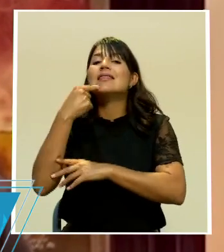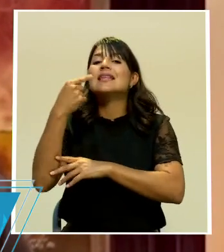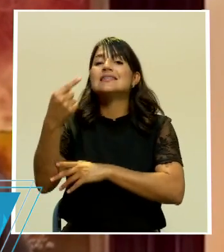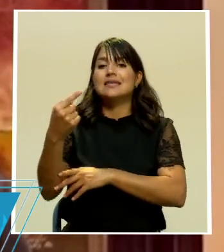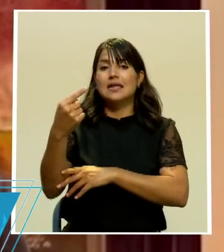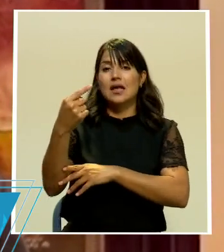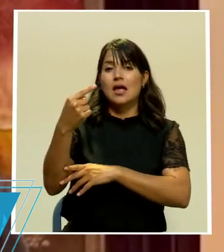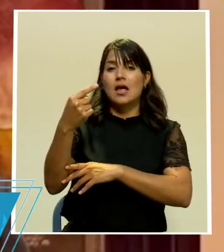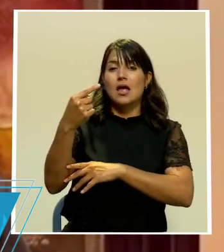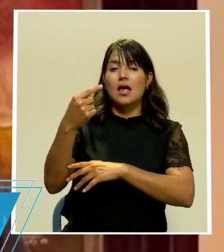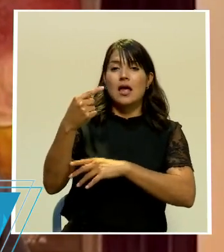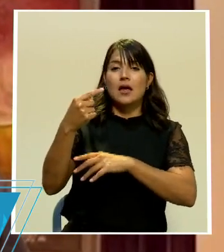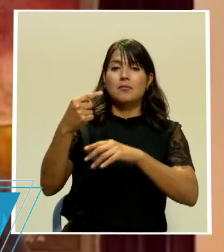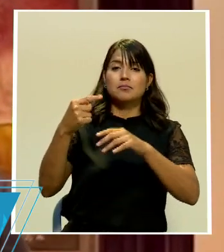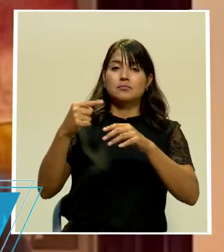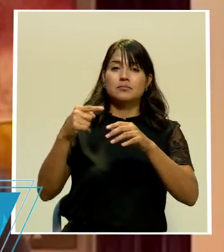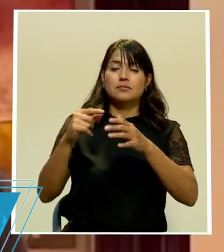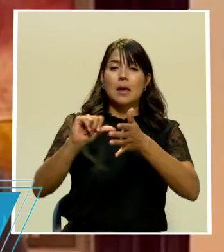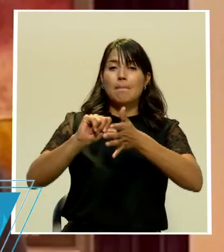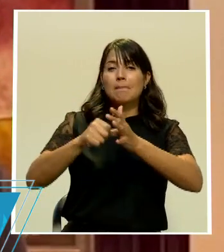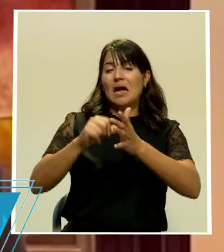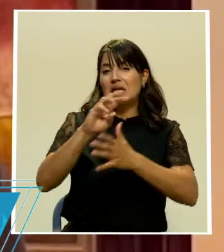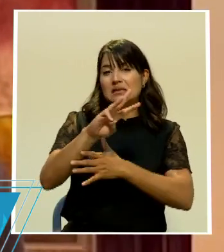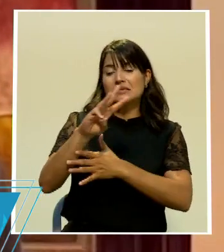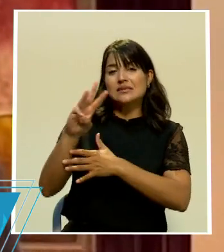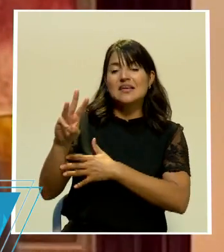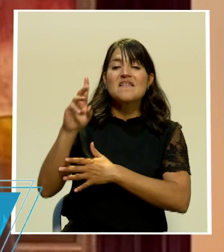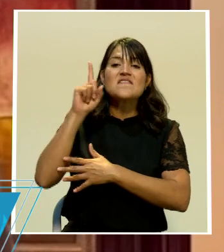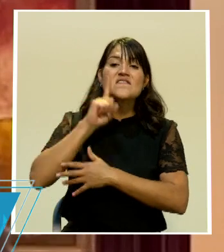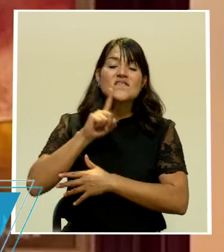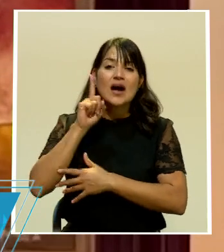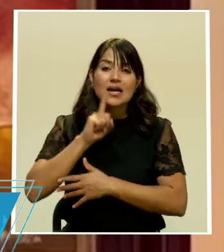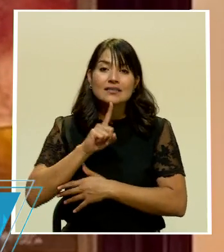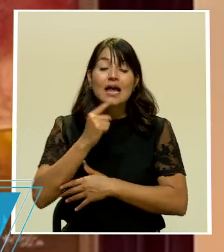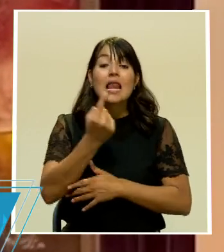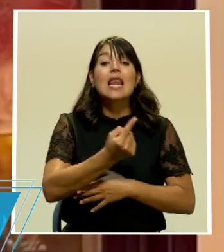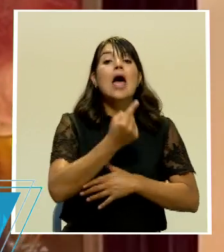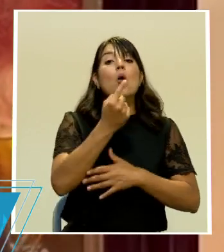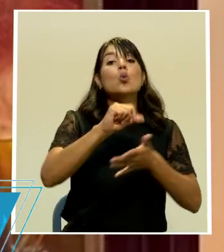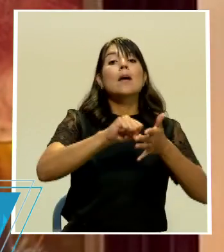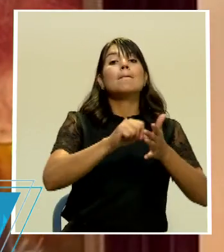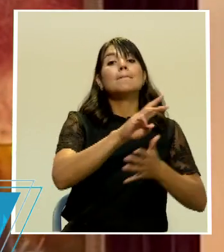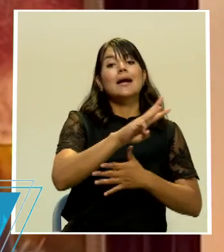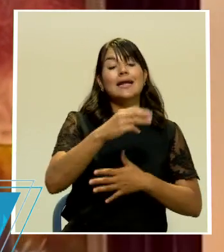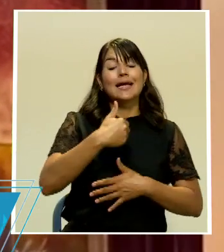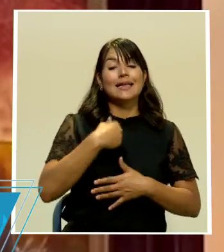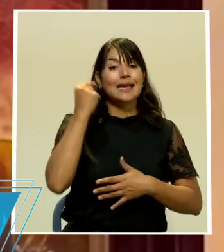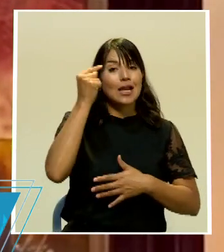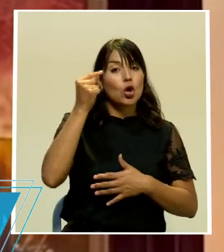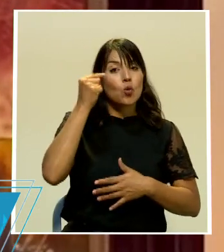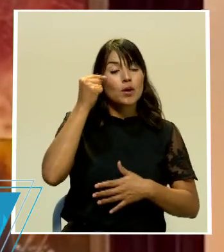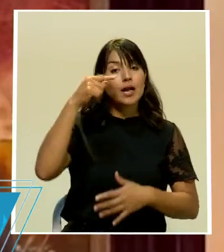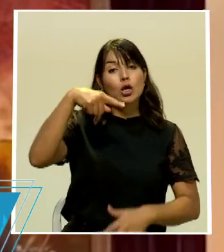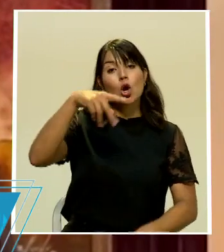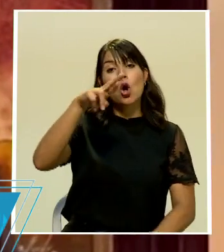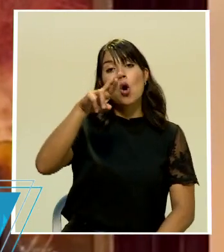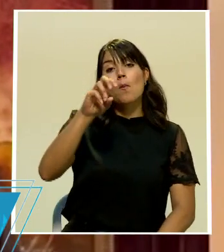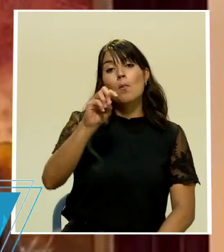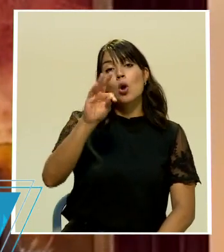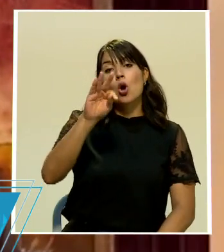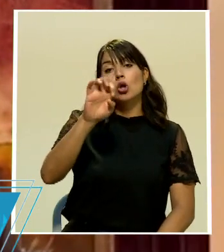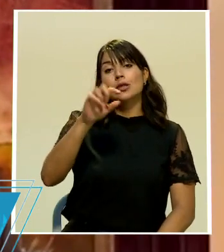sociales. Les recordamos que la única plataforma del gobierno de la república es proteger.go.cr